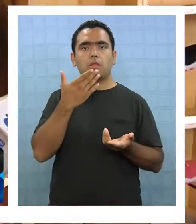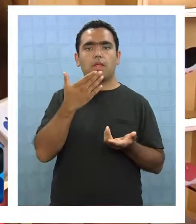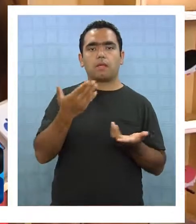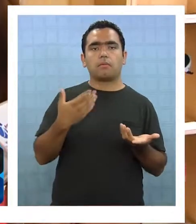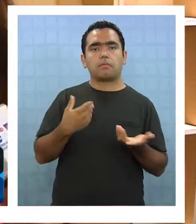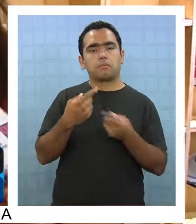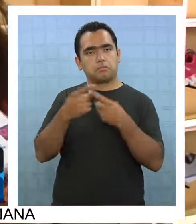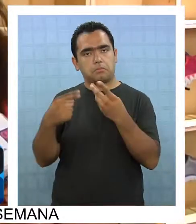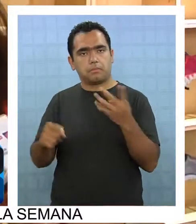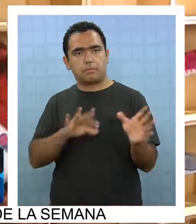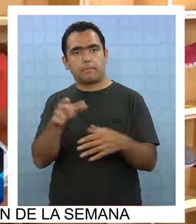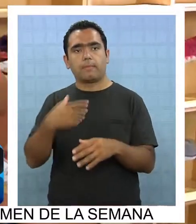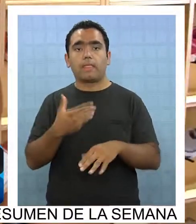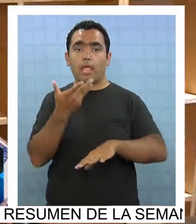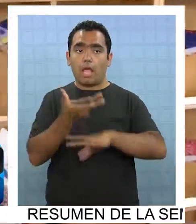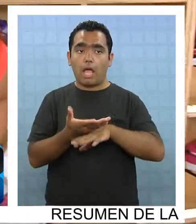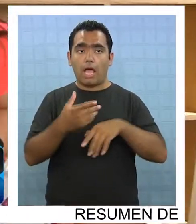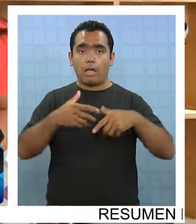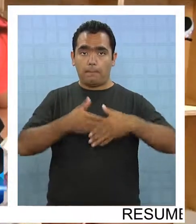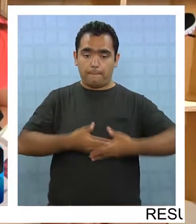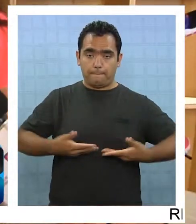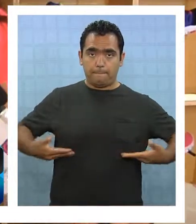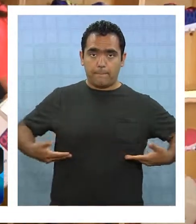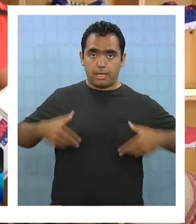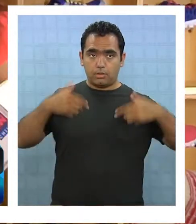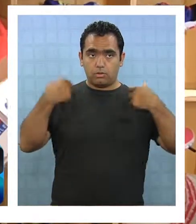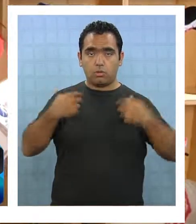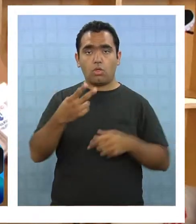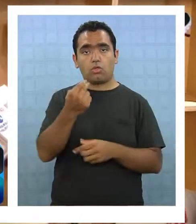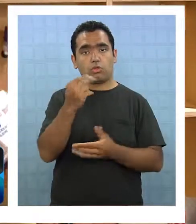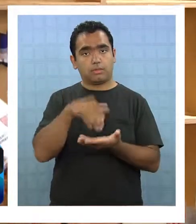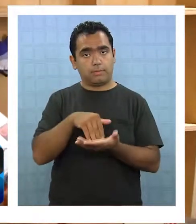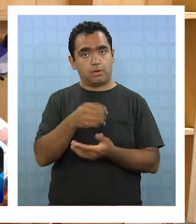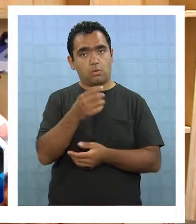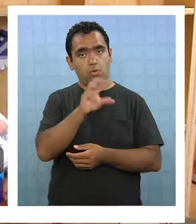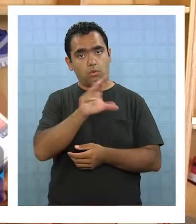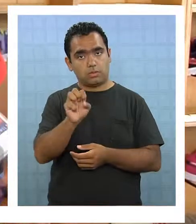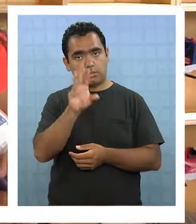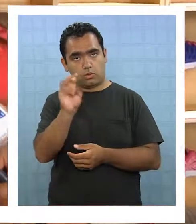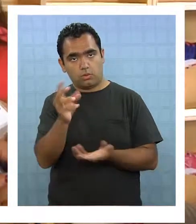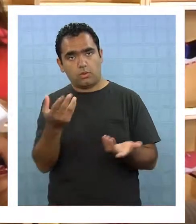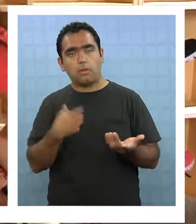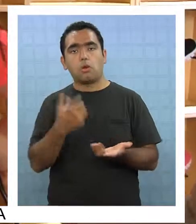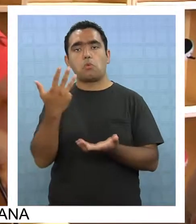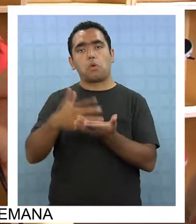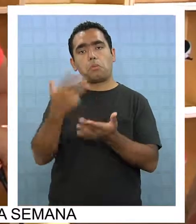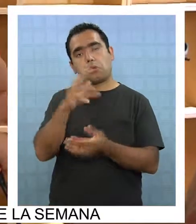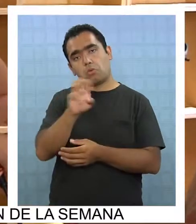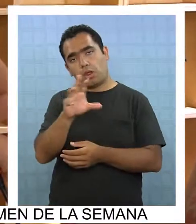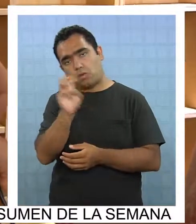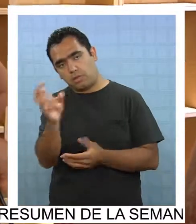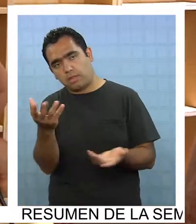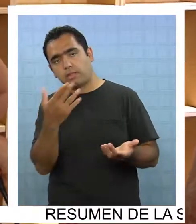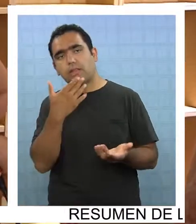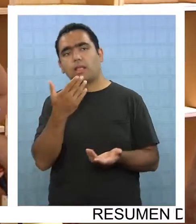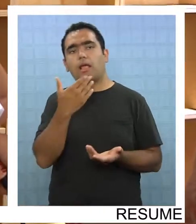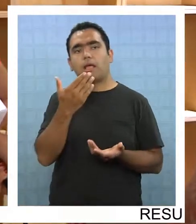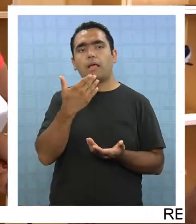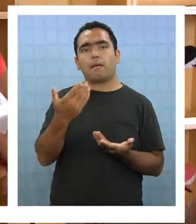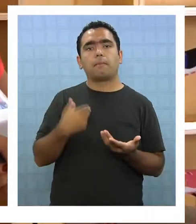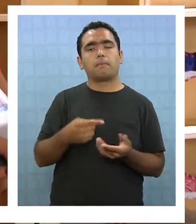tienen? Por ejemplo, hay petos de 12.990, 9.990, igual que las calzas, 10